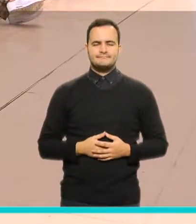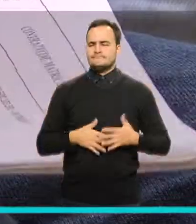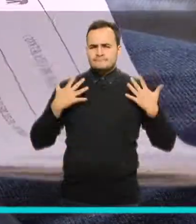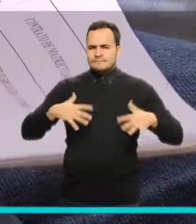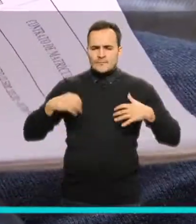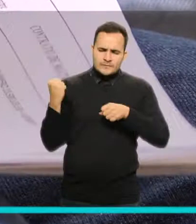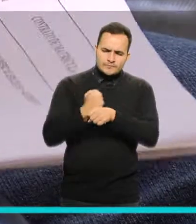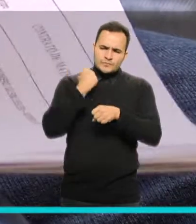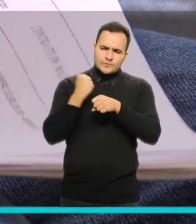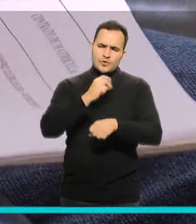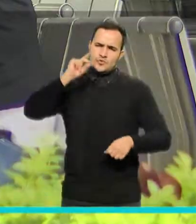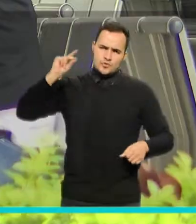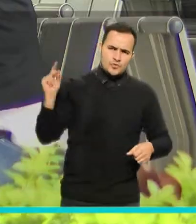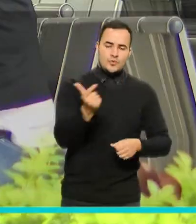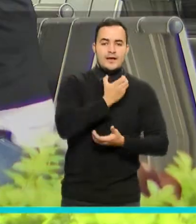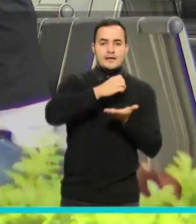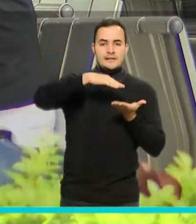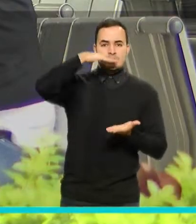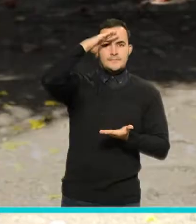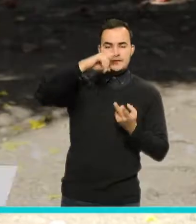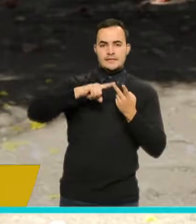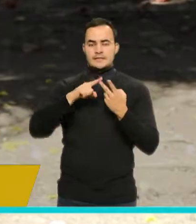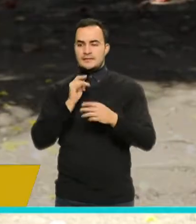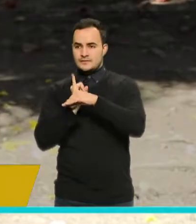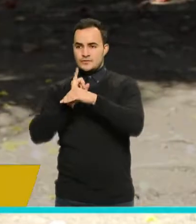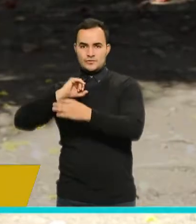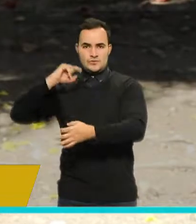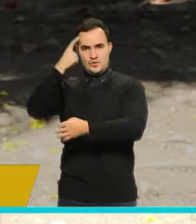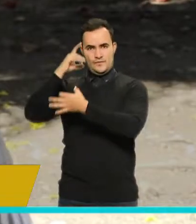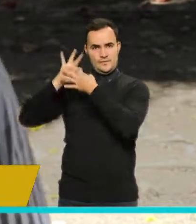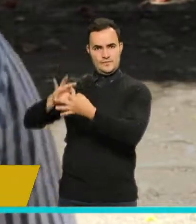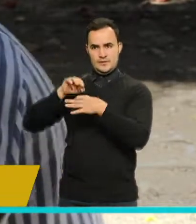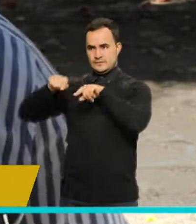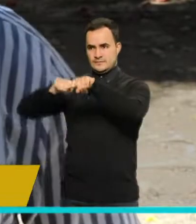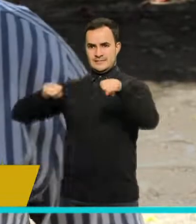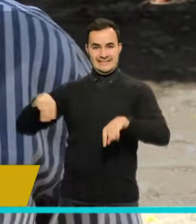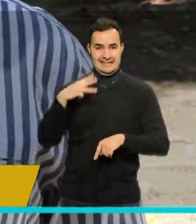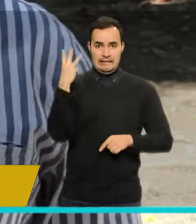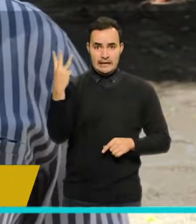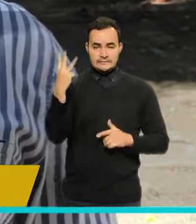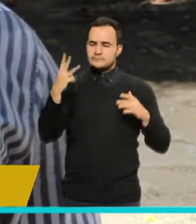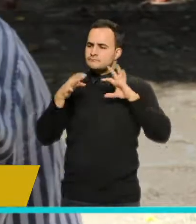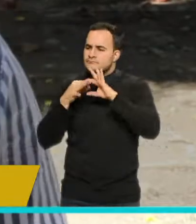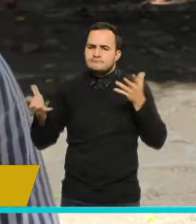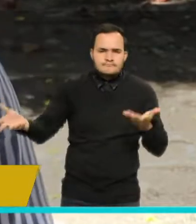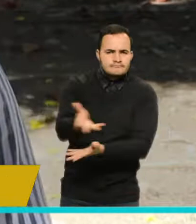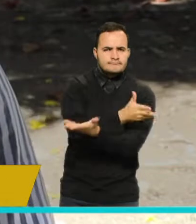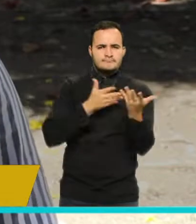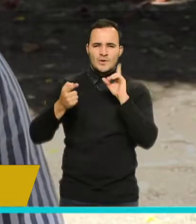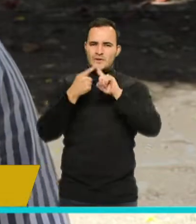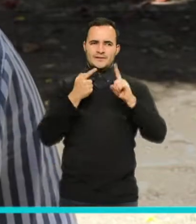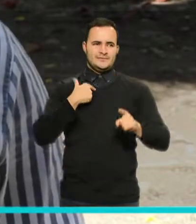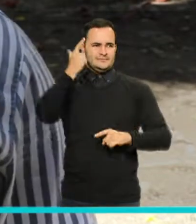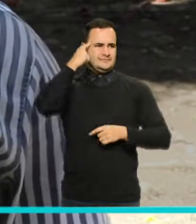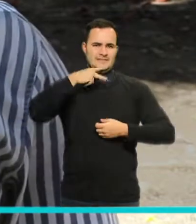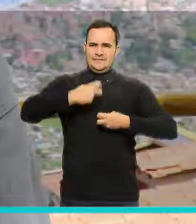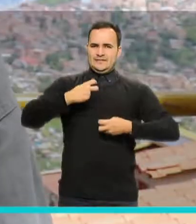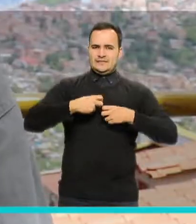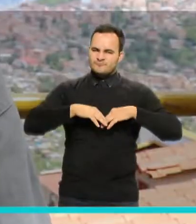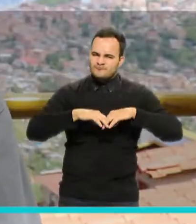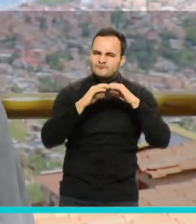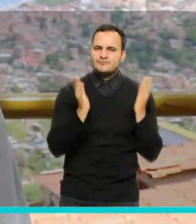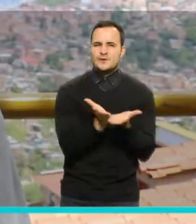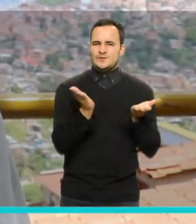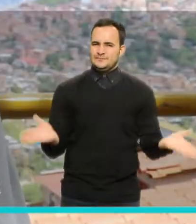Es un gran esfuerzo que hace la Alcaldía y las tres instituciones públicas de la misma Alcaldía de Medellín para fortalecer la educación en estos tiempos.